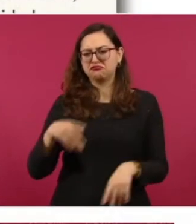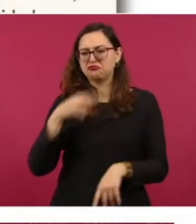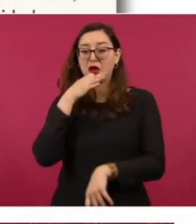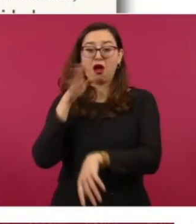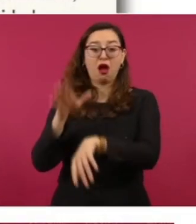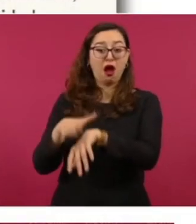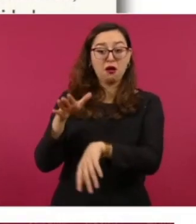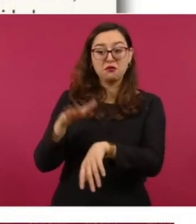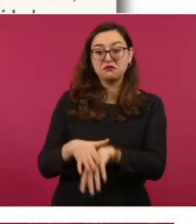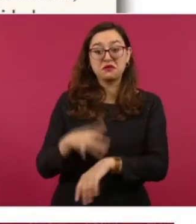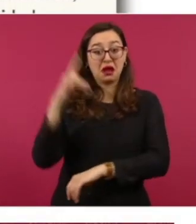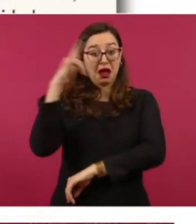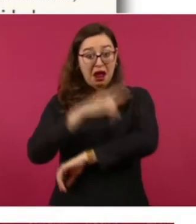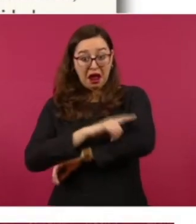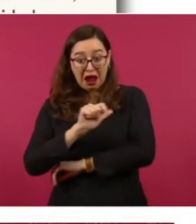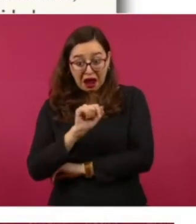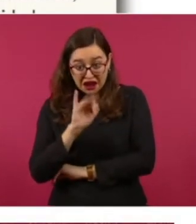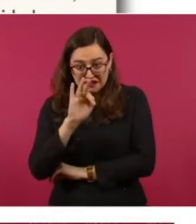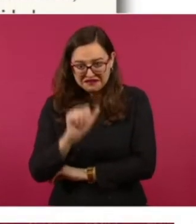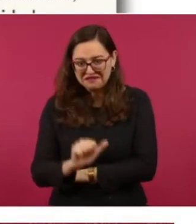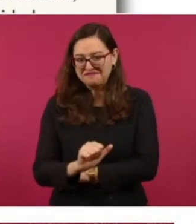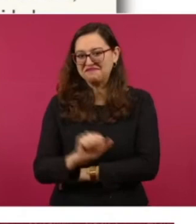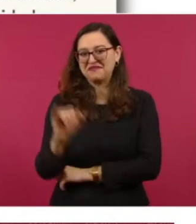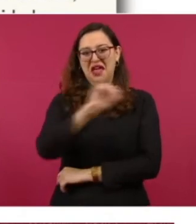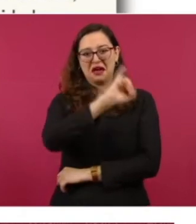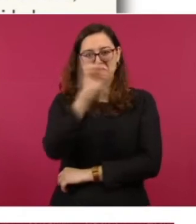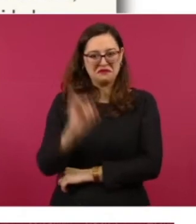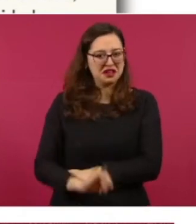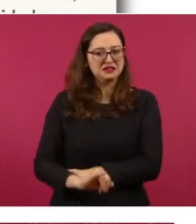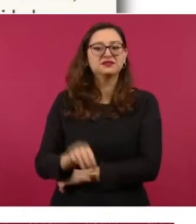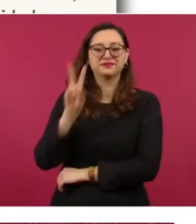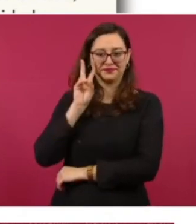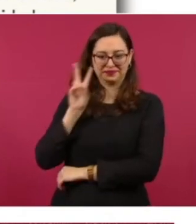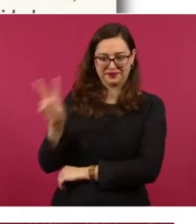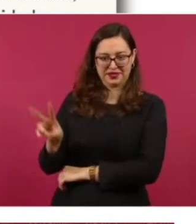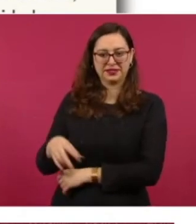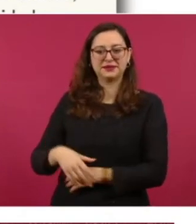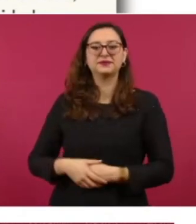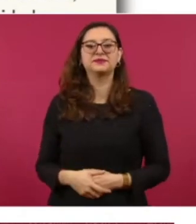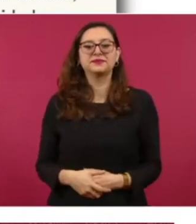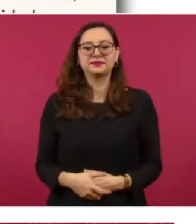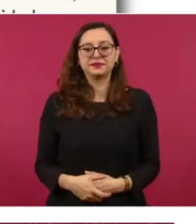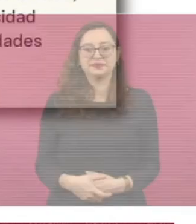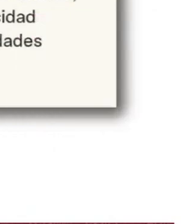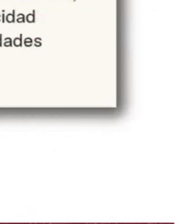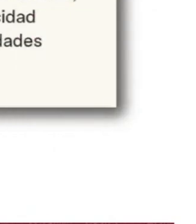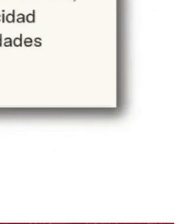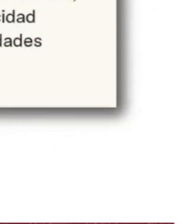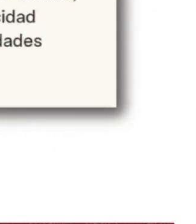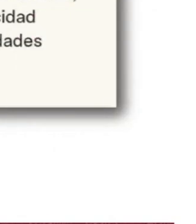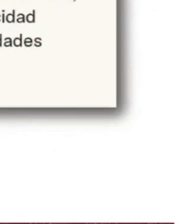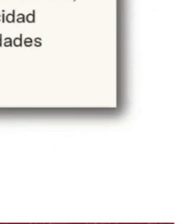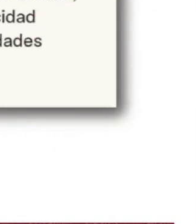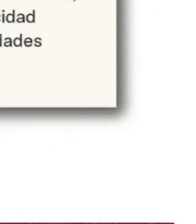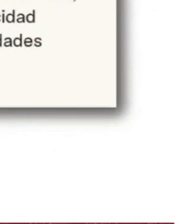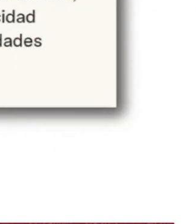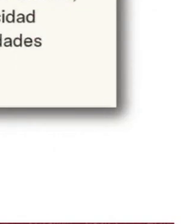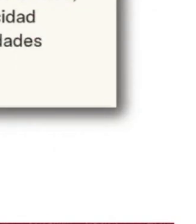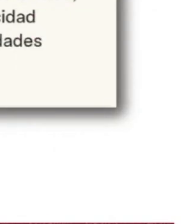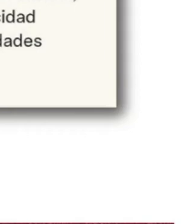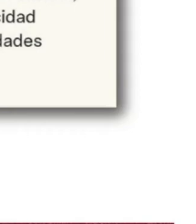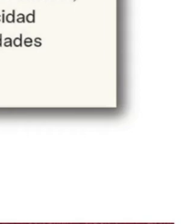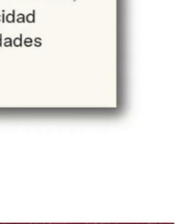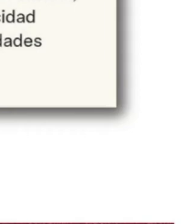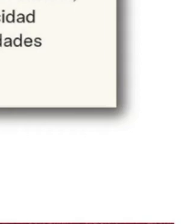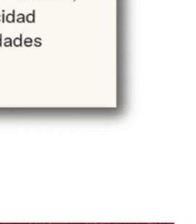aterrizarían en el aeropuerto internacional Felipe Ángeles sino en el de la Ciudad de México así lo publicaron vemos